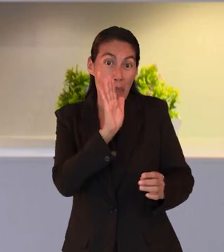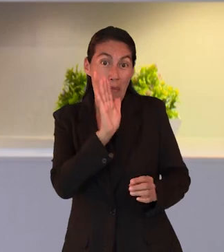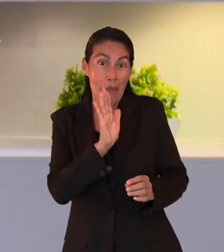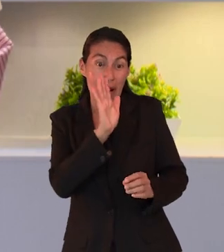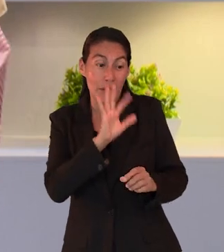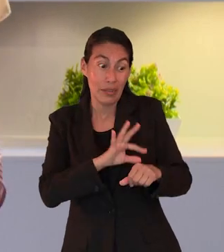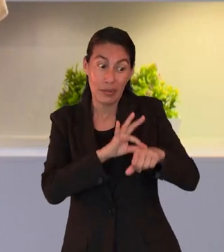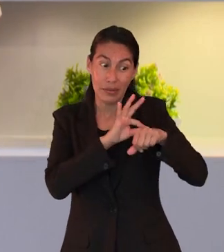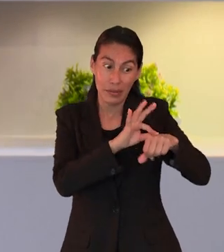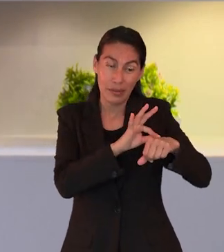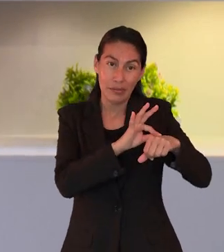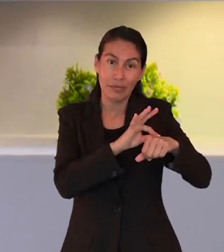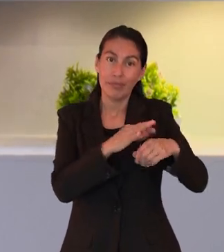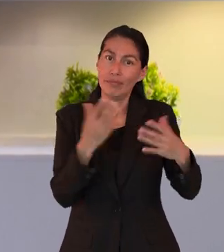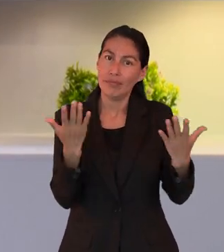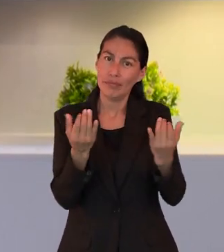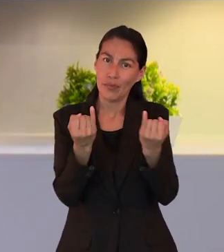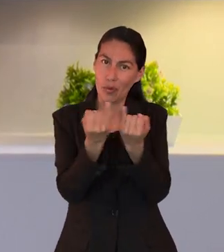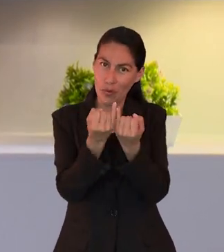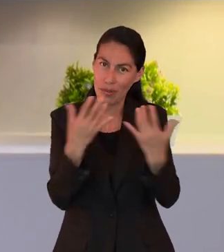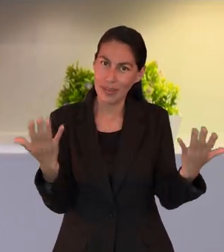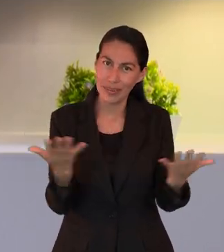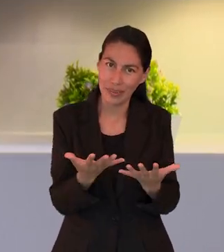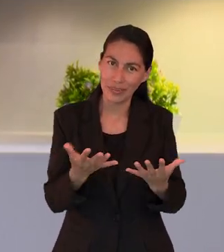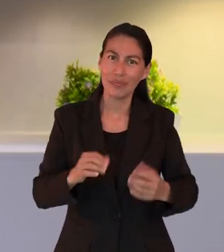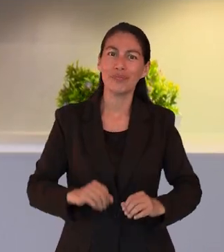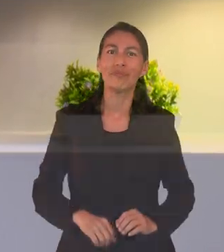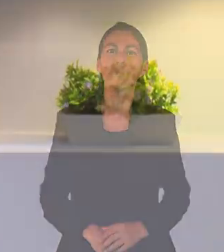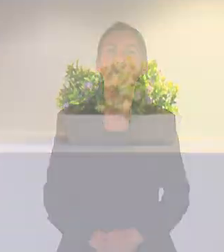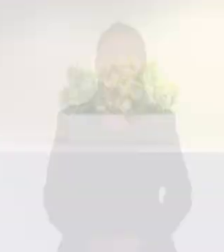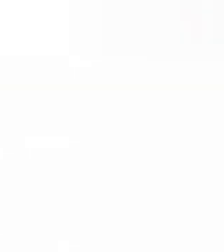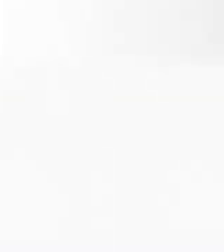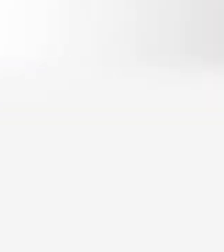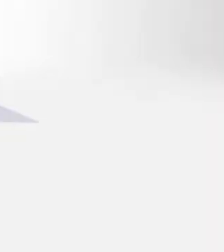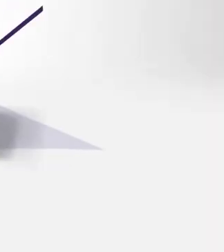como que también vosotros mismos estáis en el cuerpo.